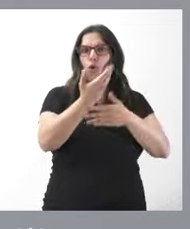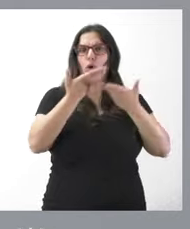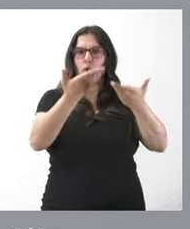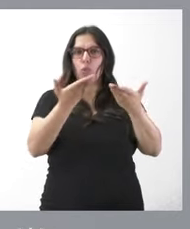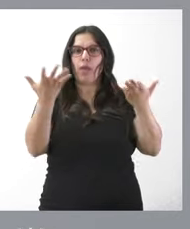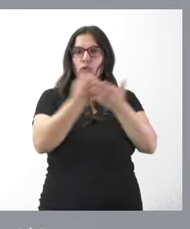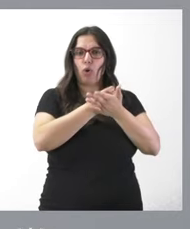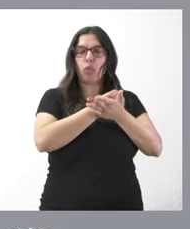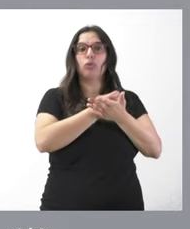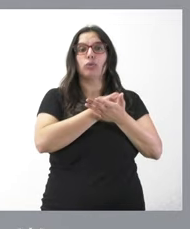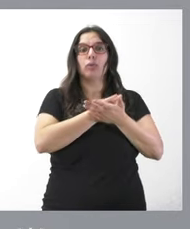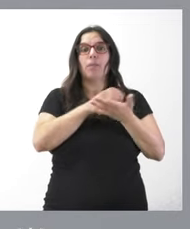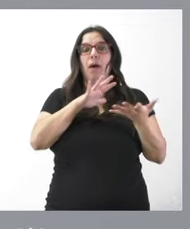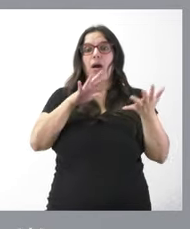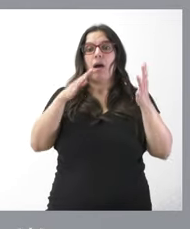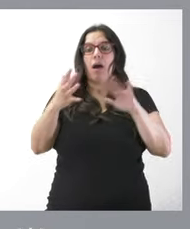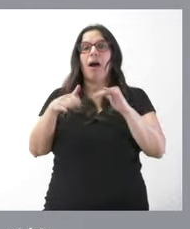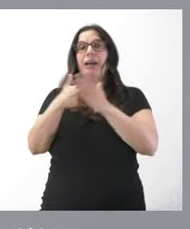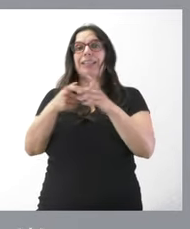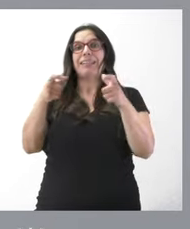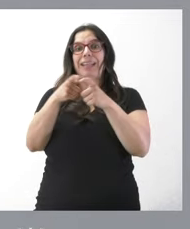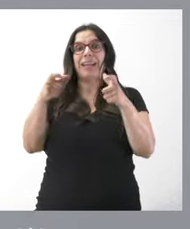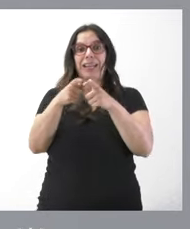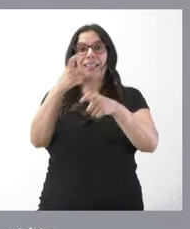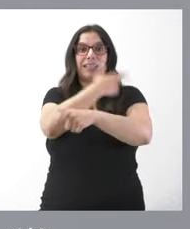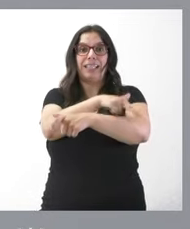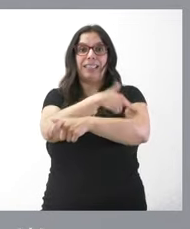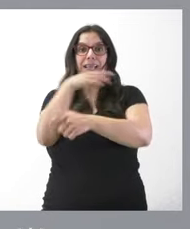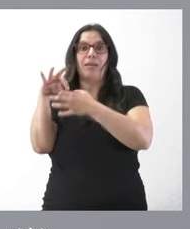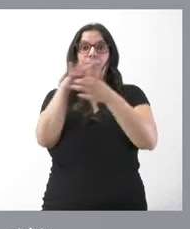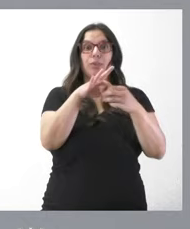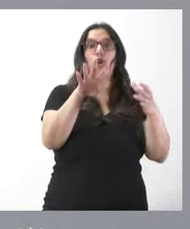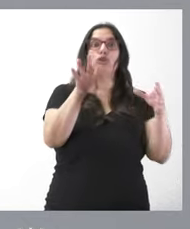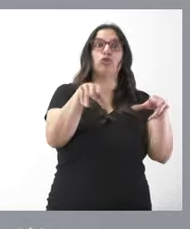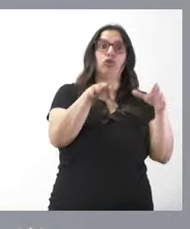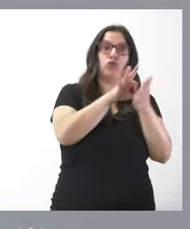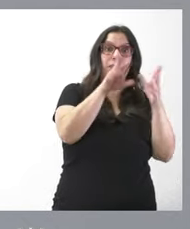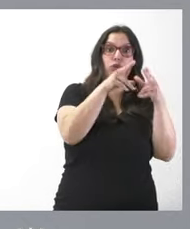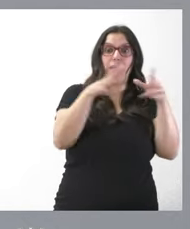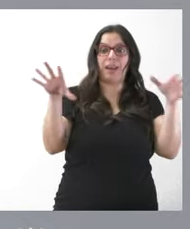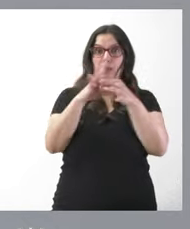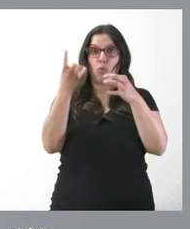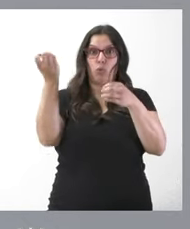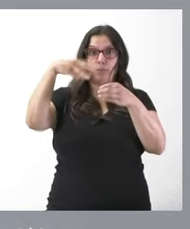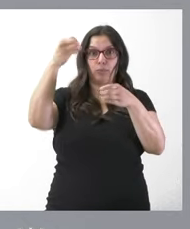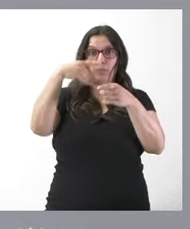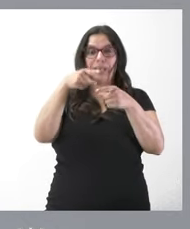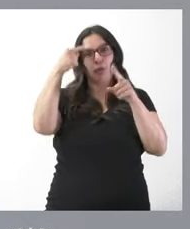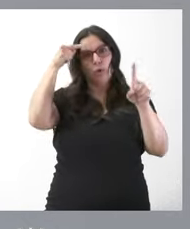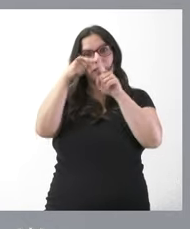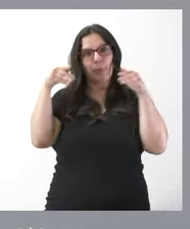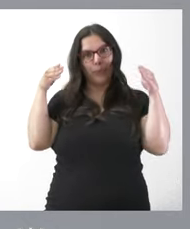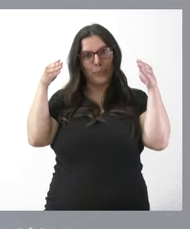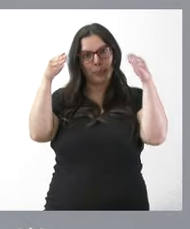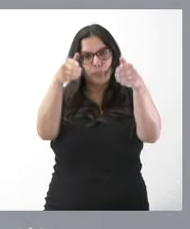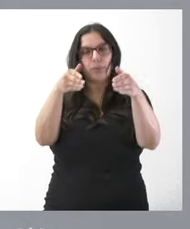avancemos hacia esa tarjeta sanitaria que se pueda conectar también con esa tarjeta social única creo que es la dirección adecuada y por tanto es un